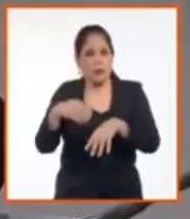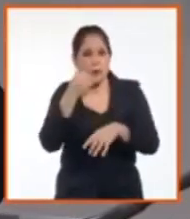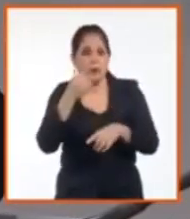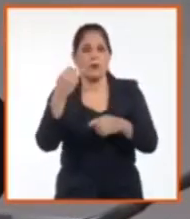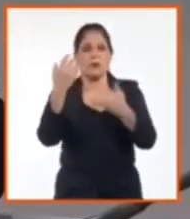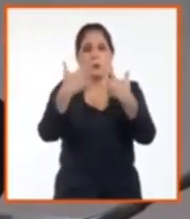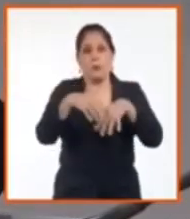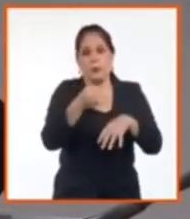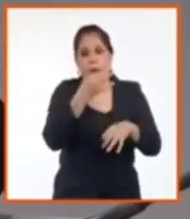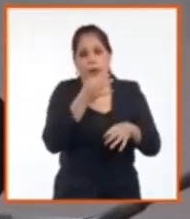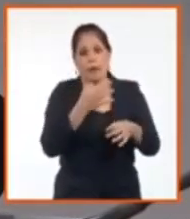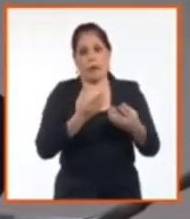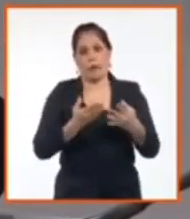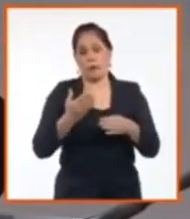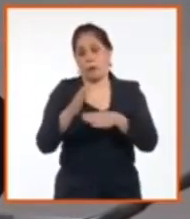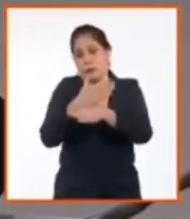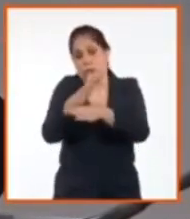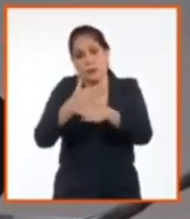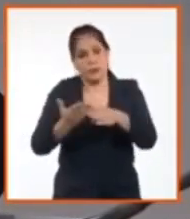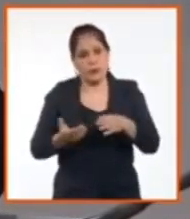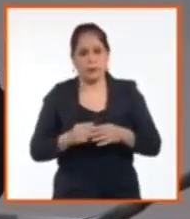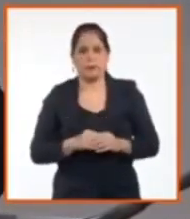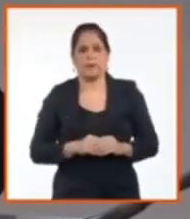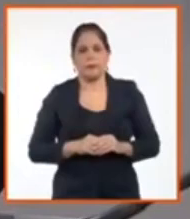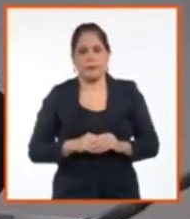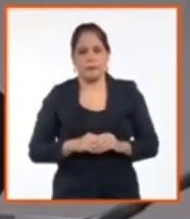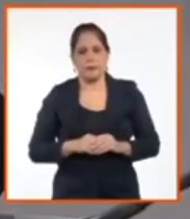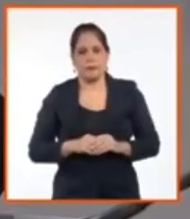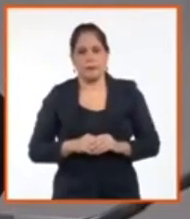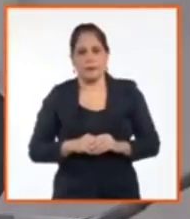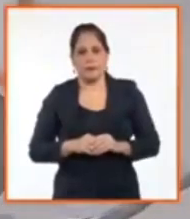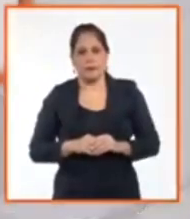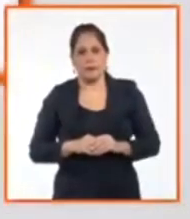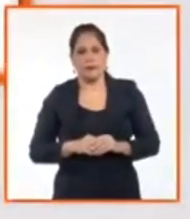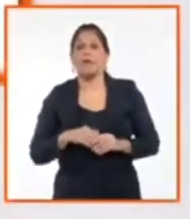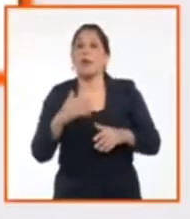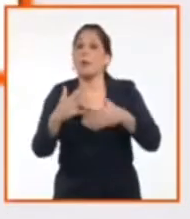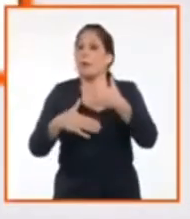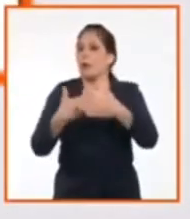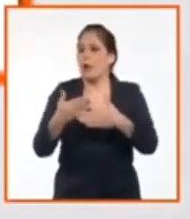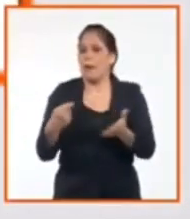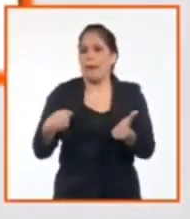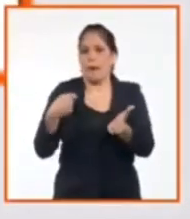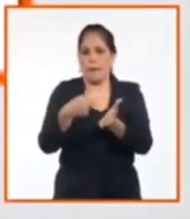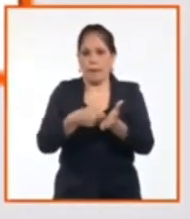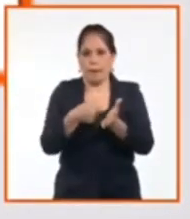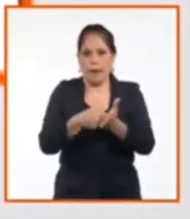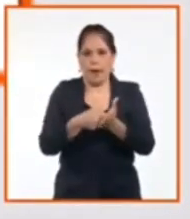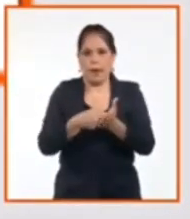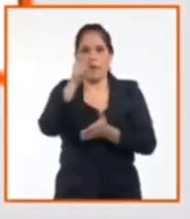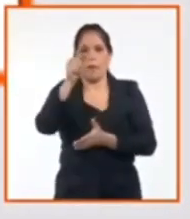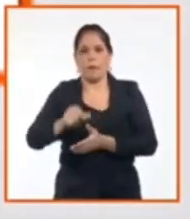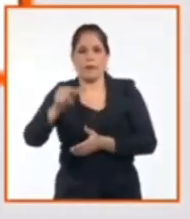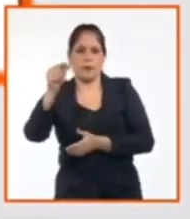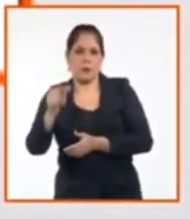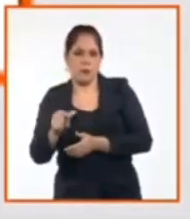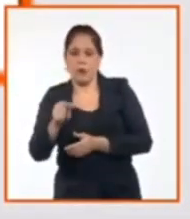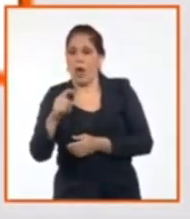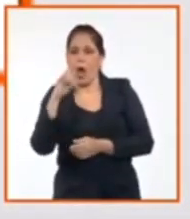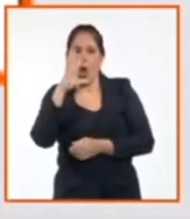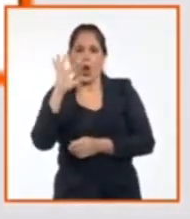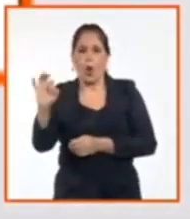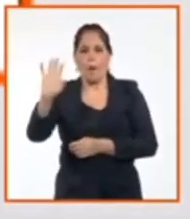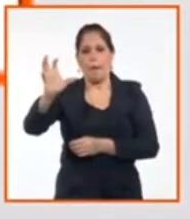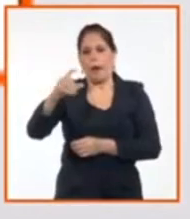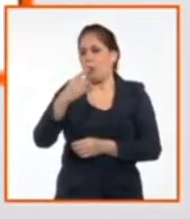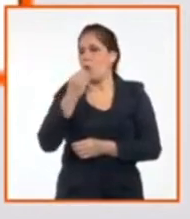medicamentos y para adquirir también lo que hoy se compra. Ahora, existen problemas para el pago a los proveedores debido a las negativas de banco de trabajar